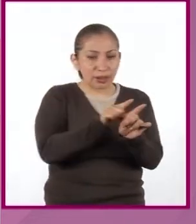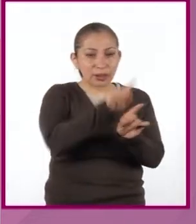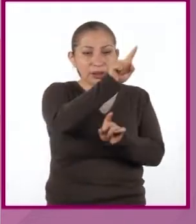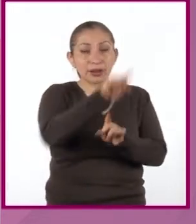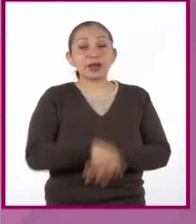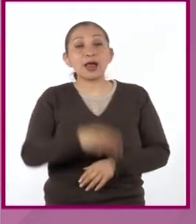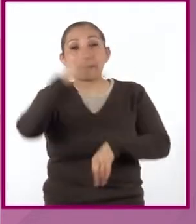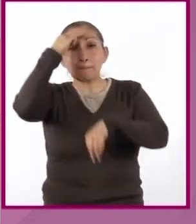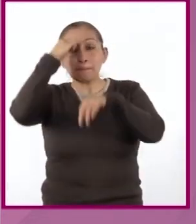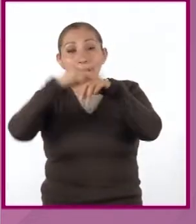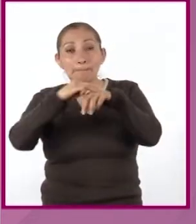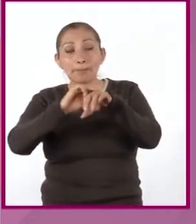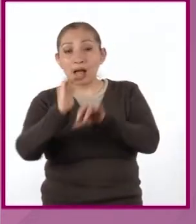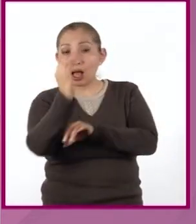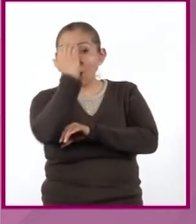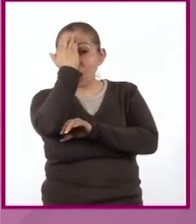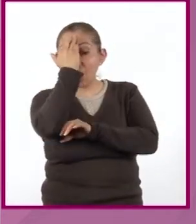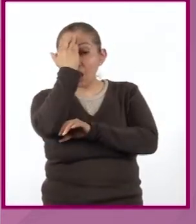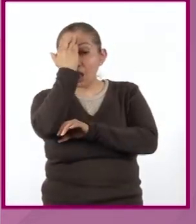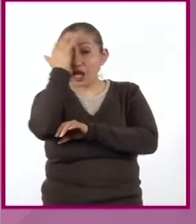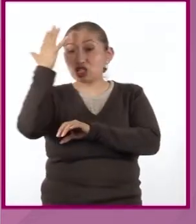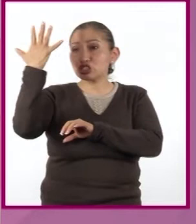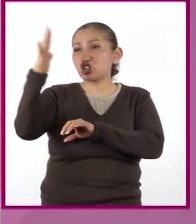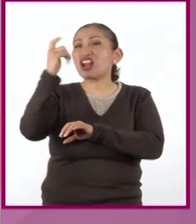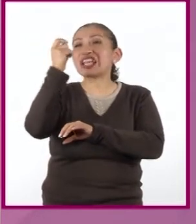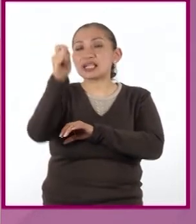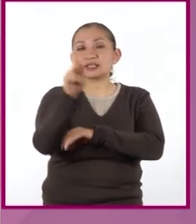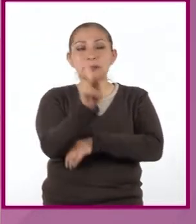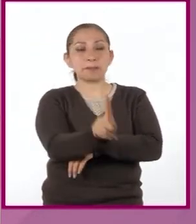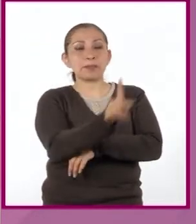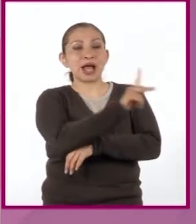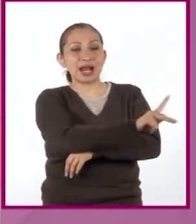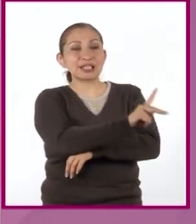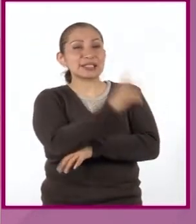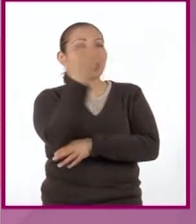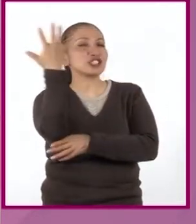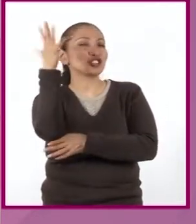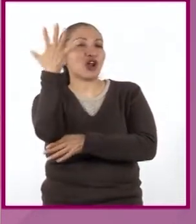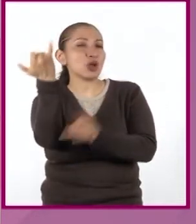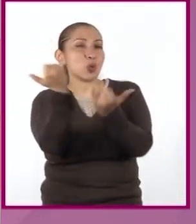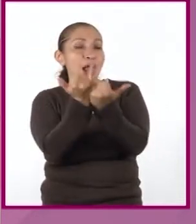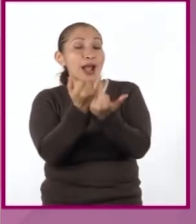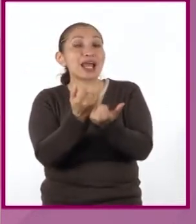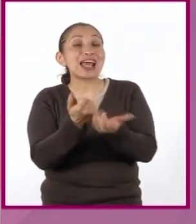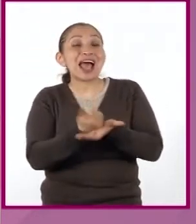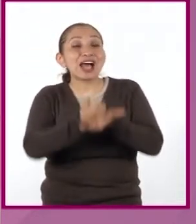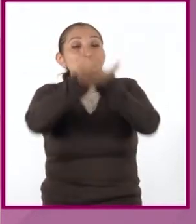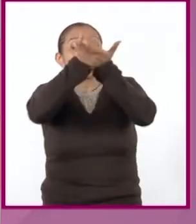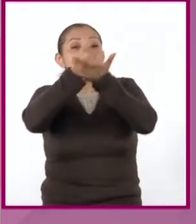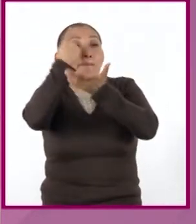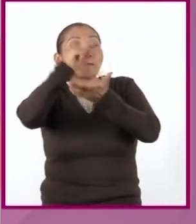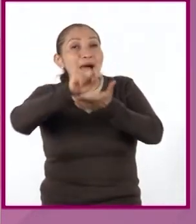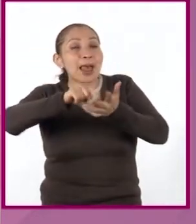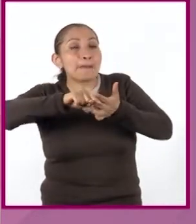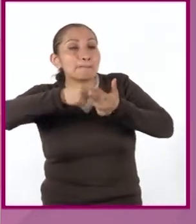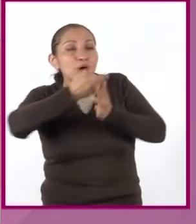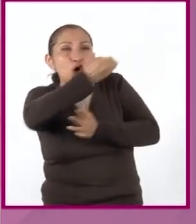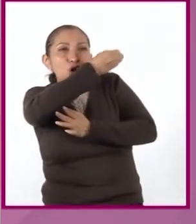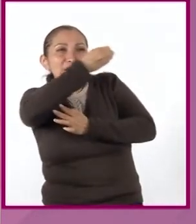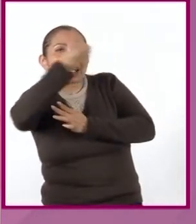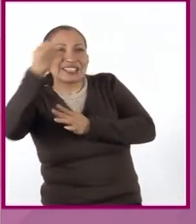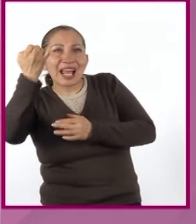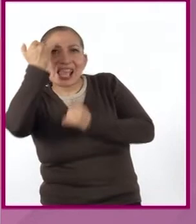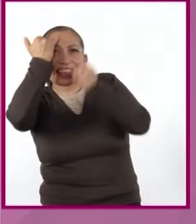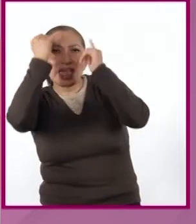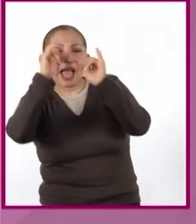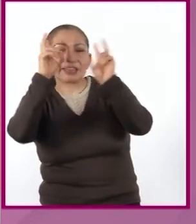Mapa cognitivo tipo sol. Es semejante a la figura de un sol. Sirve para introducir u organizar las